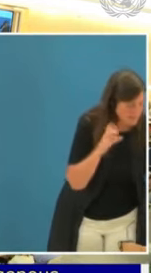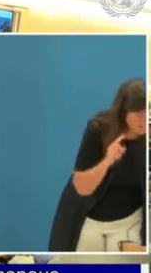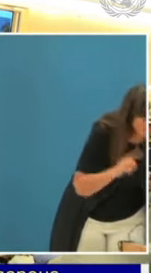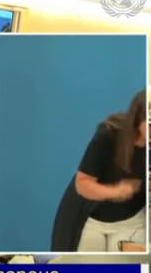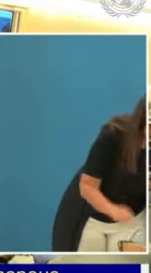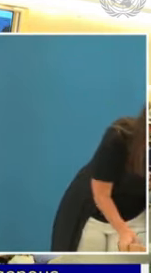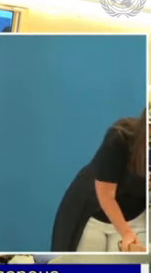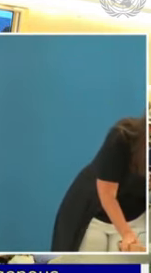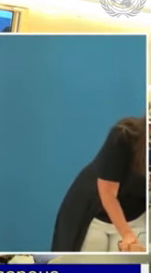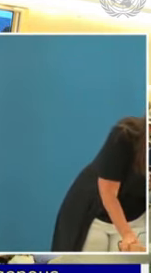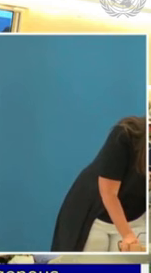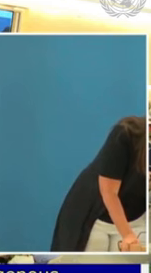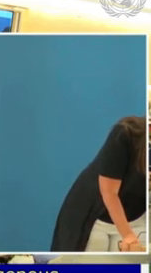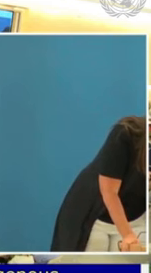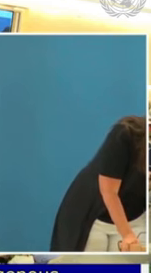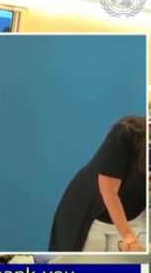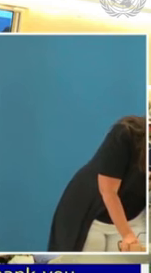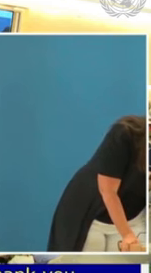el ruido.